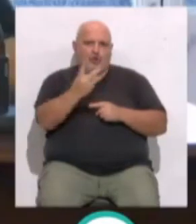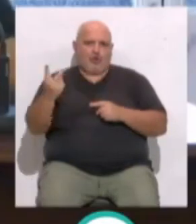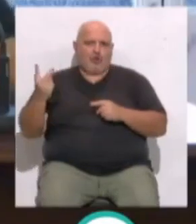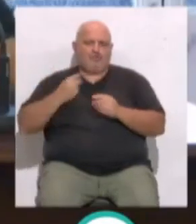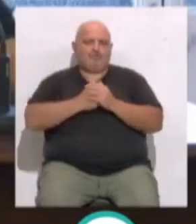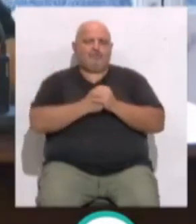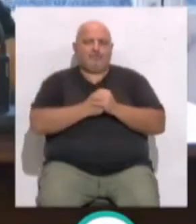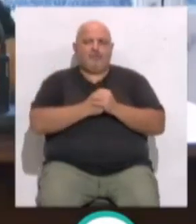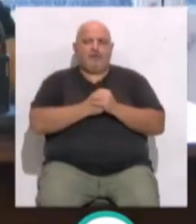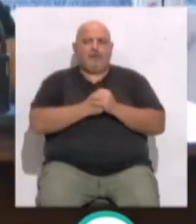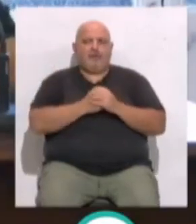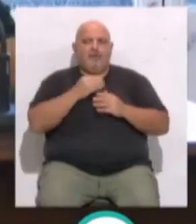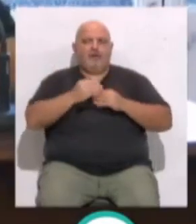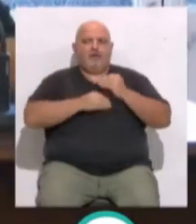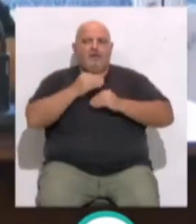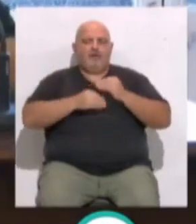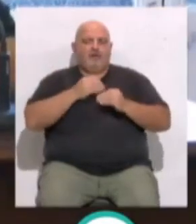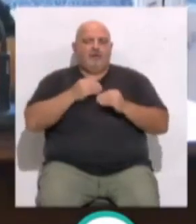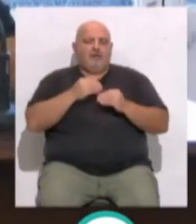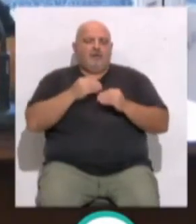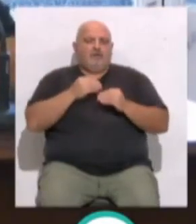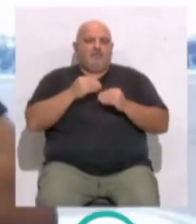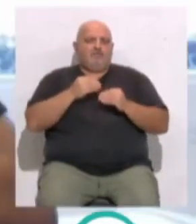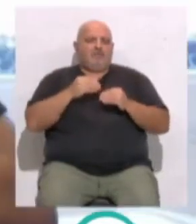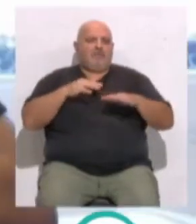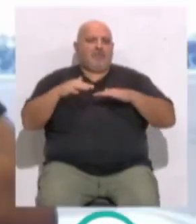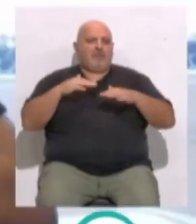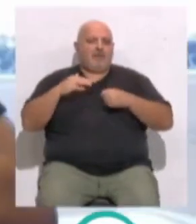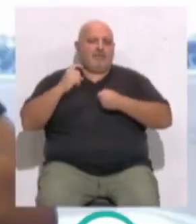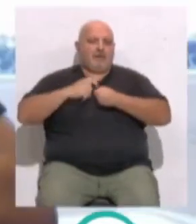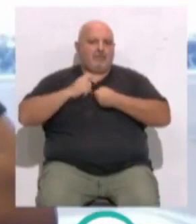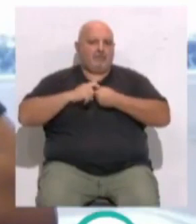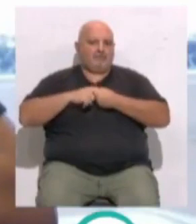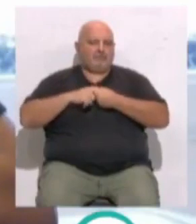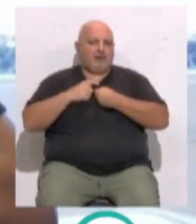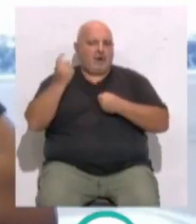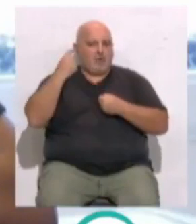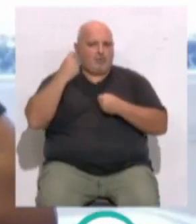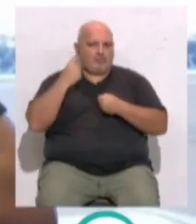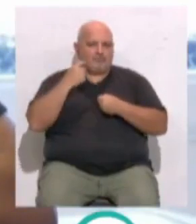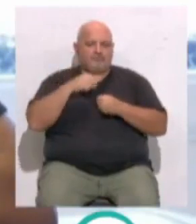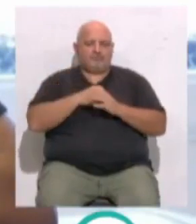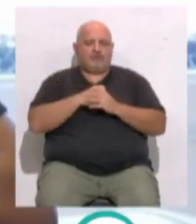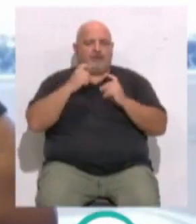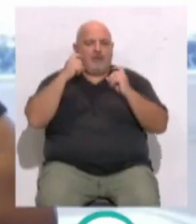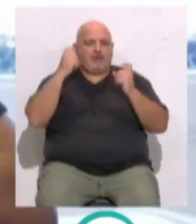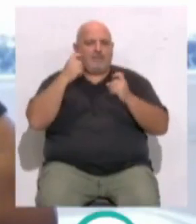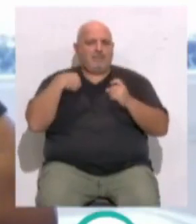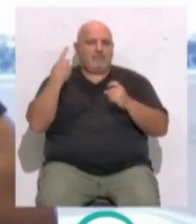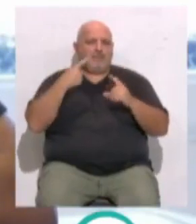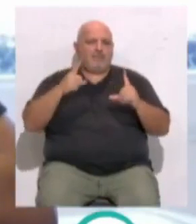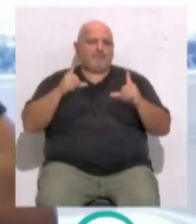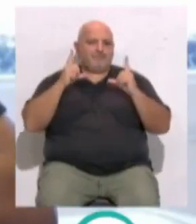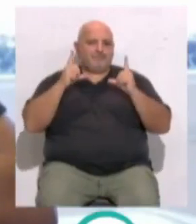Lo hacemos desde una dinámica de participación de los alumnos y alumnas. Intentamos que ellos sean los